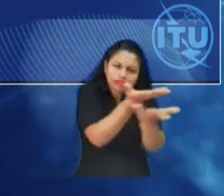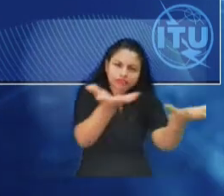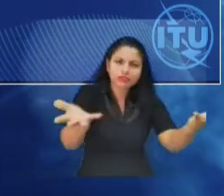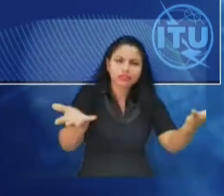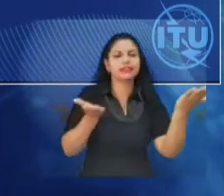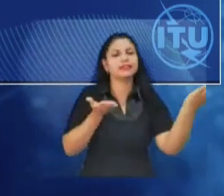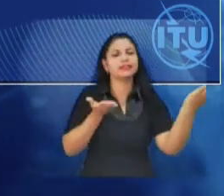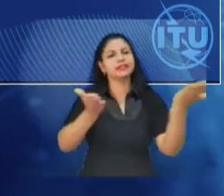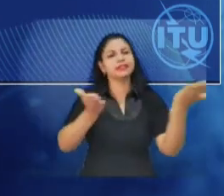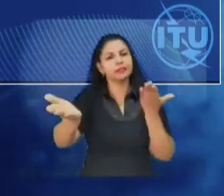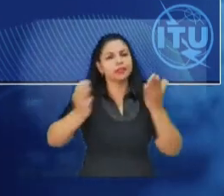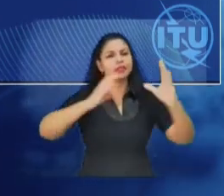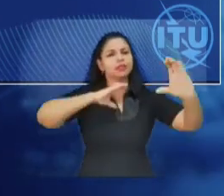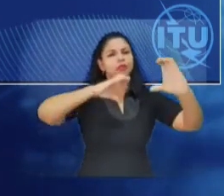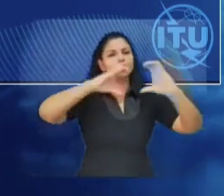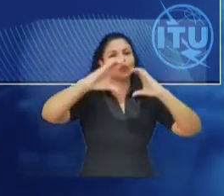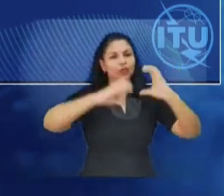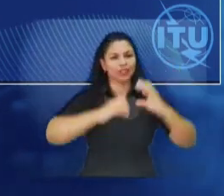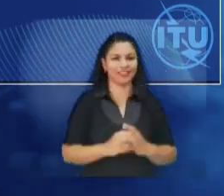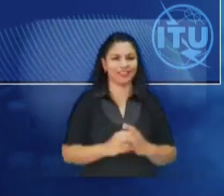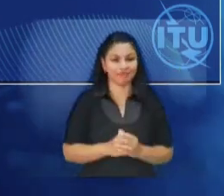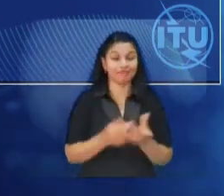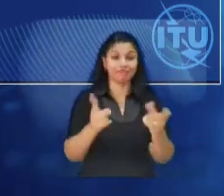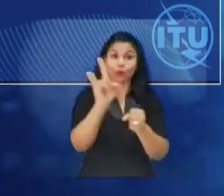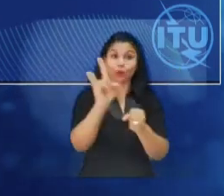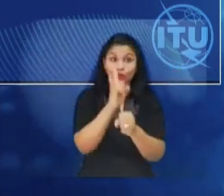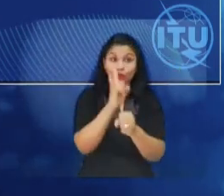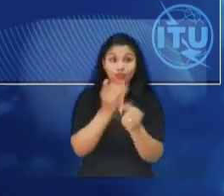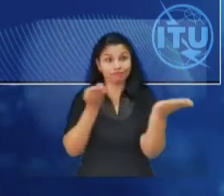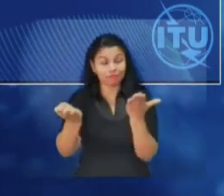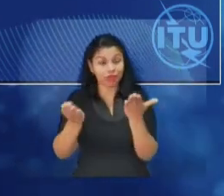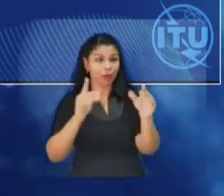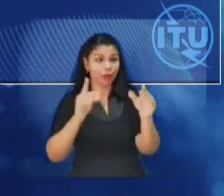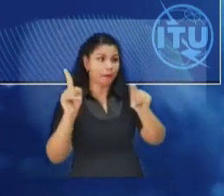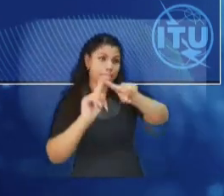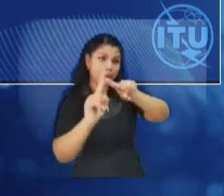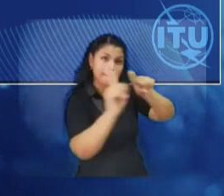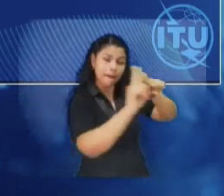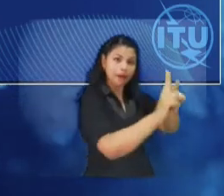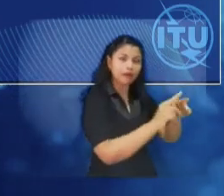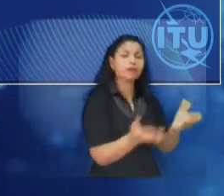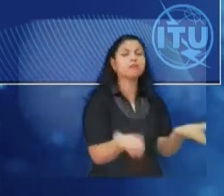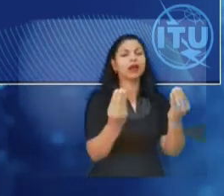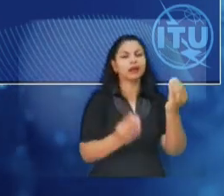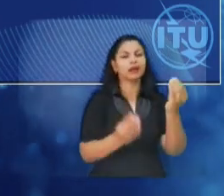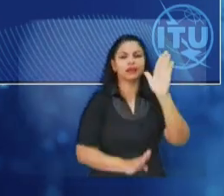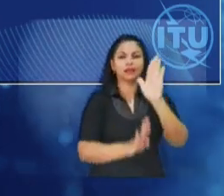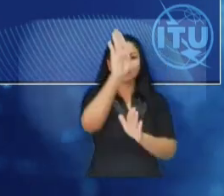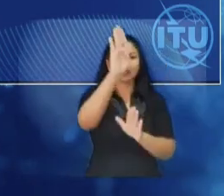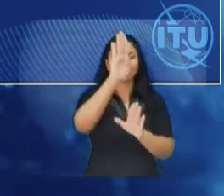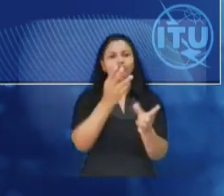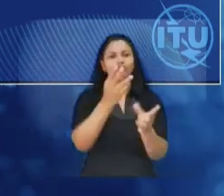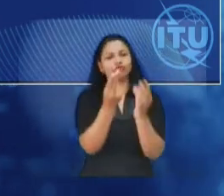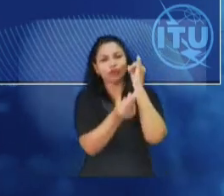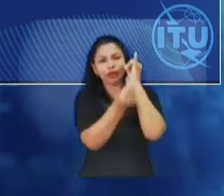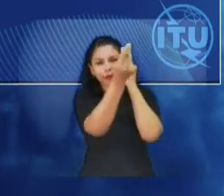de telecomunicaciones y el uso de estos servicios para el desarrollo económico y social de todos los países.